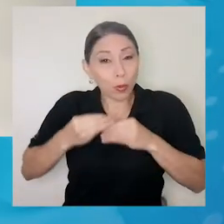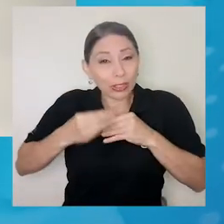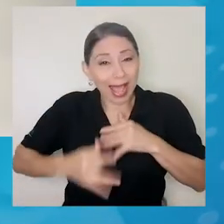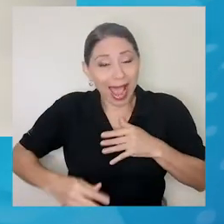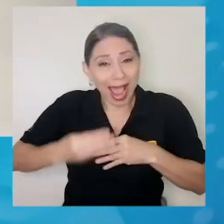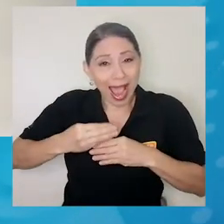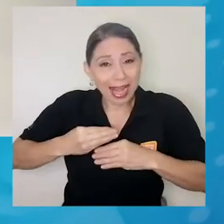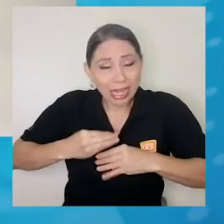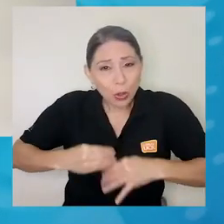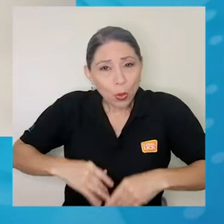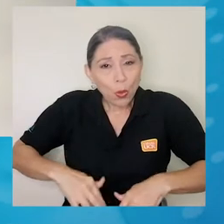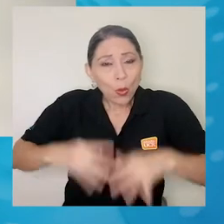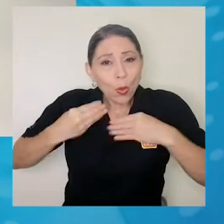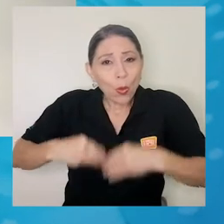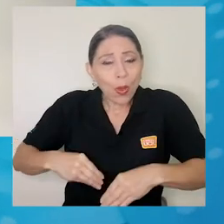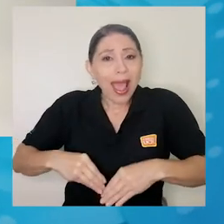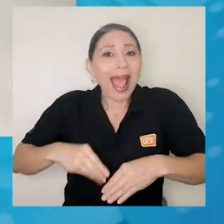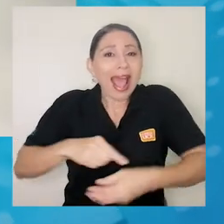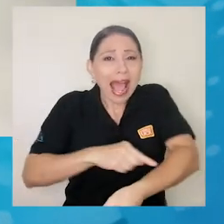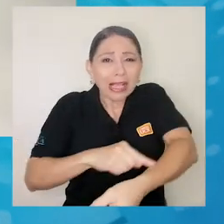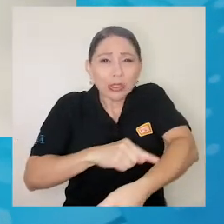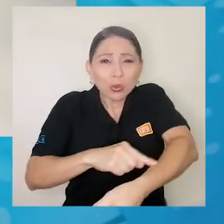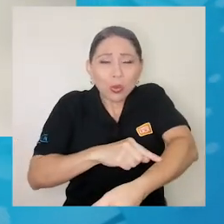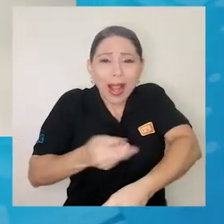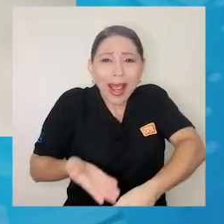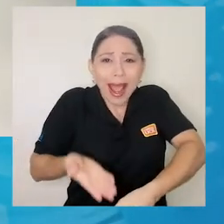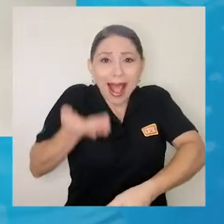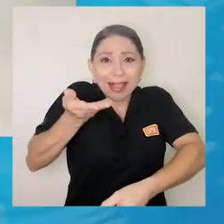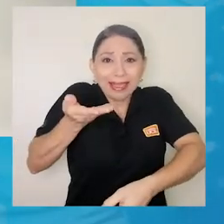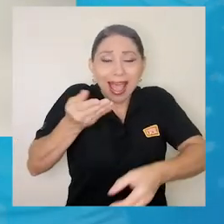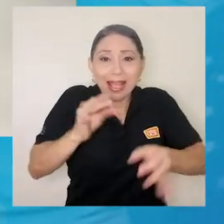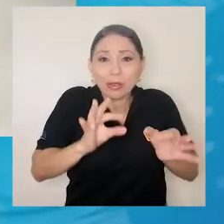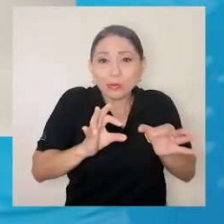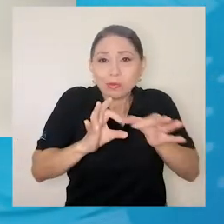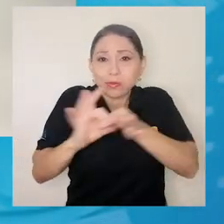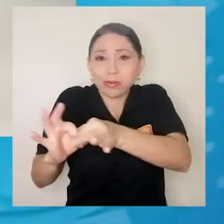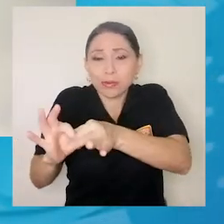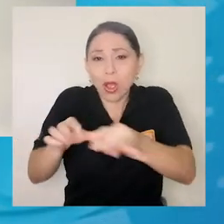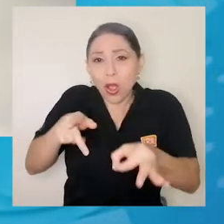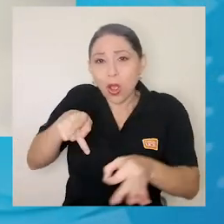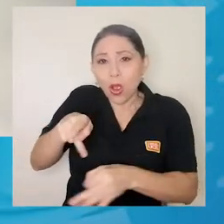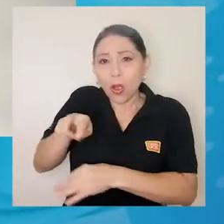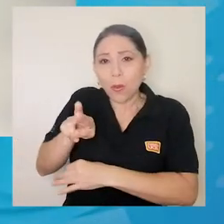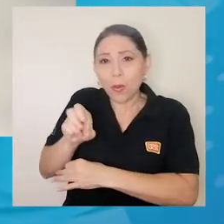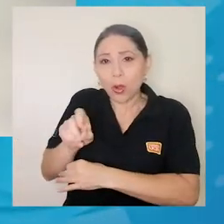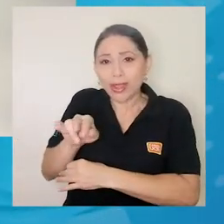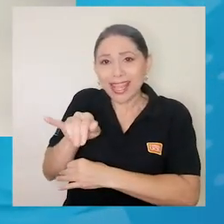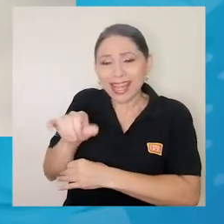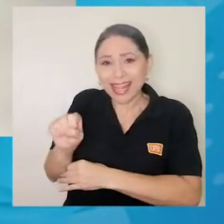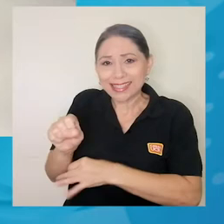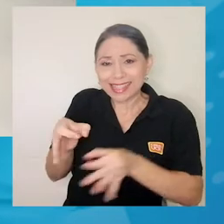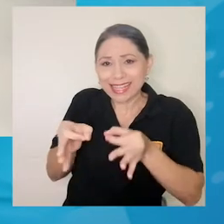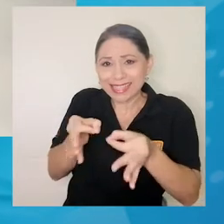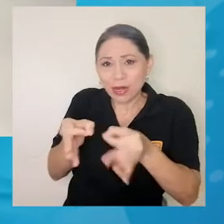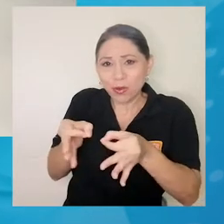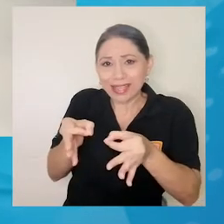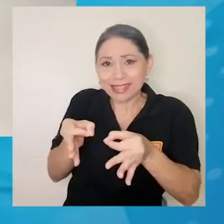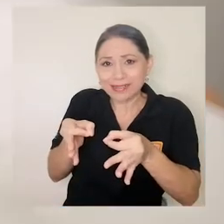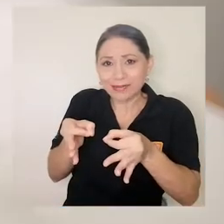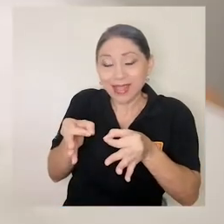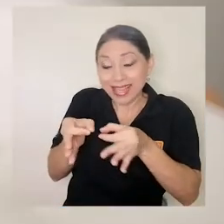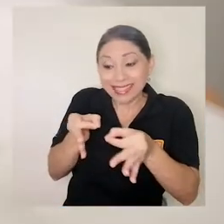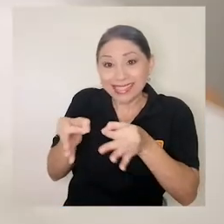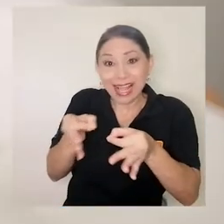el azúcar se pega a algunas proteínas de las células y hace que las células principalmente de las defensas